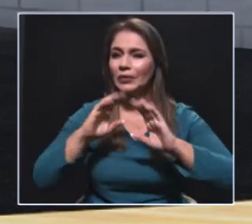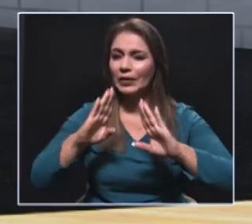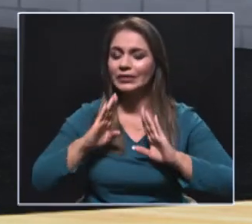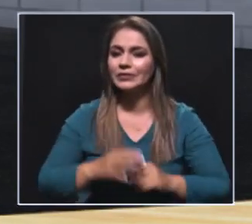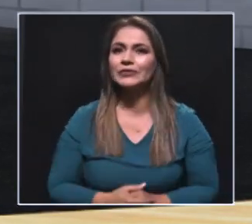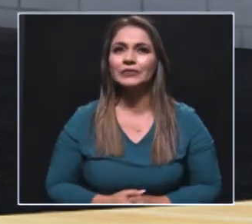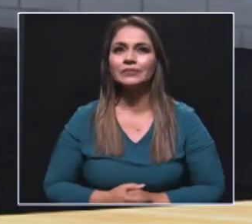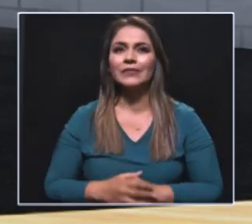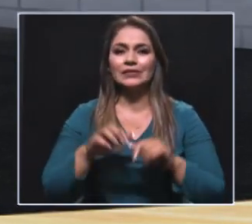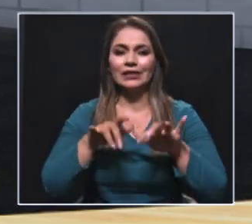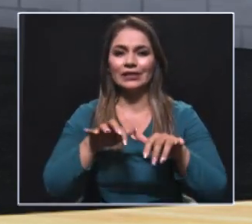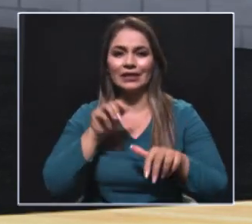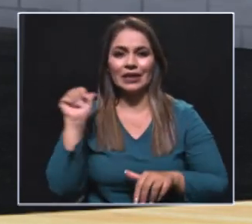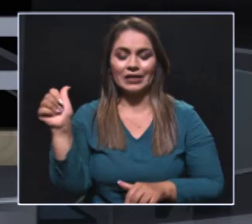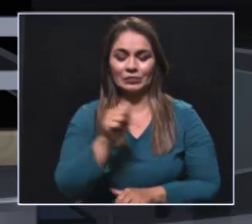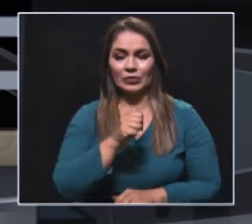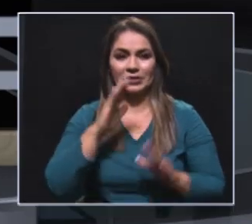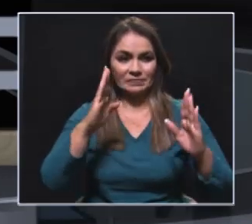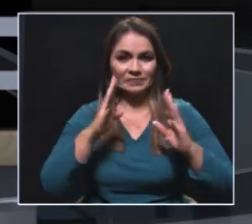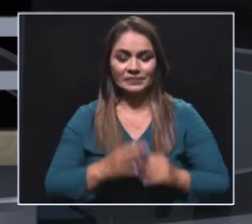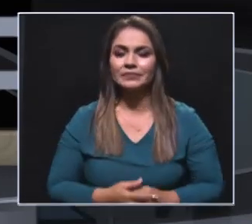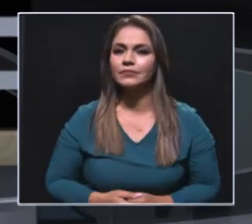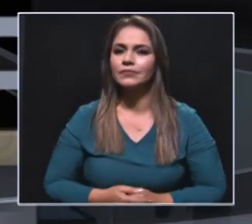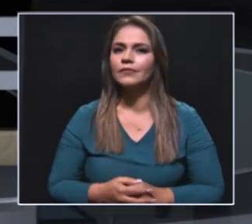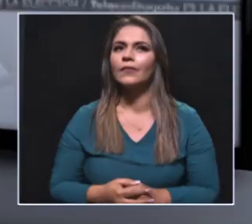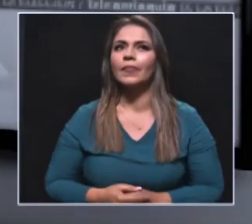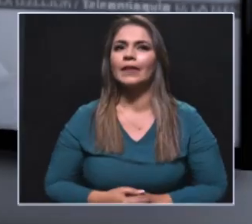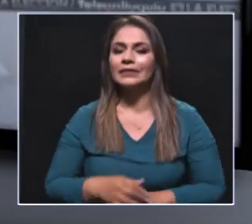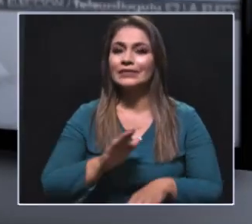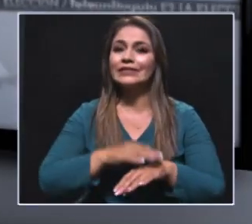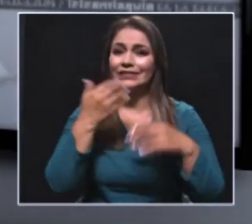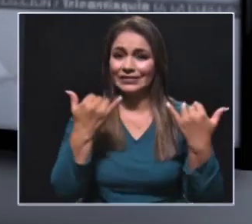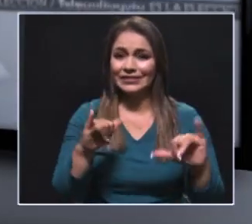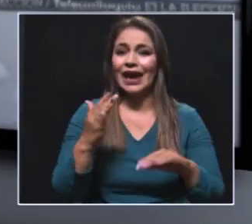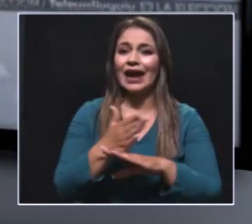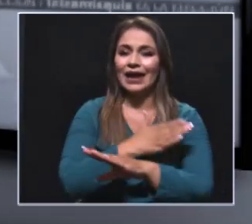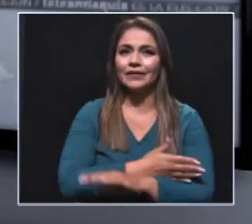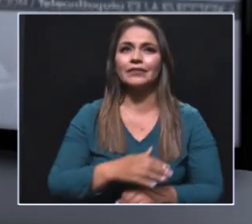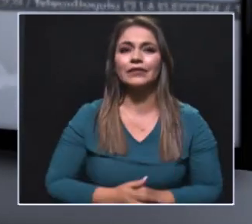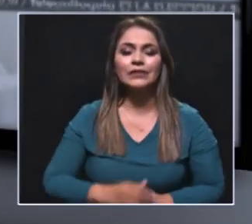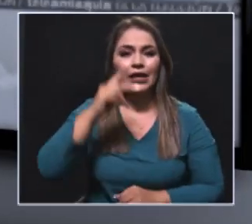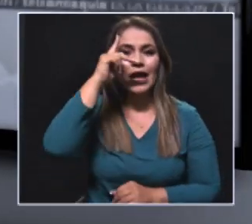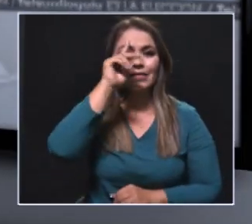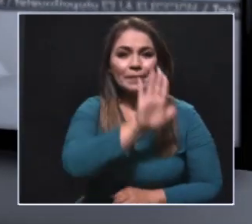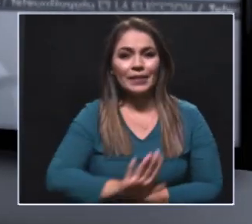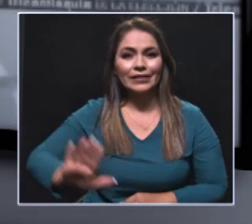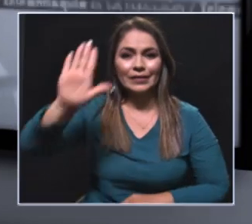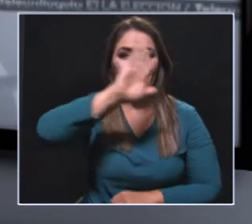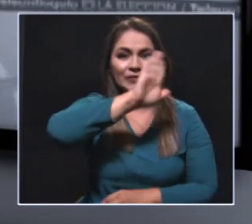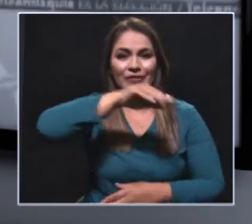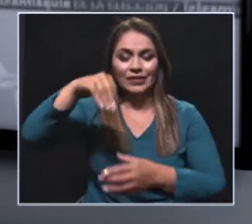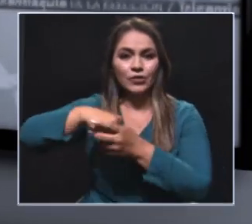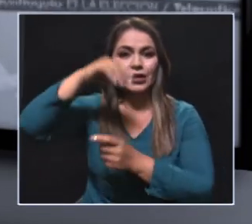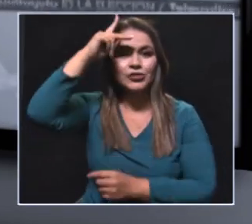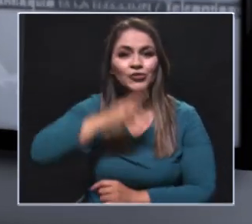la Secretaría de las mujeres del Departamento de Antioquia. Y digamos que hay cifras que así lo demuestran. En la historia del Departamento de Antioquia y en la